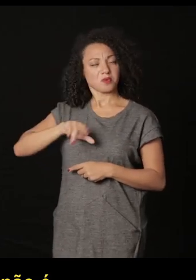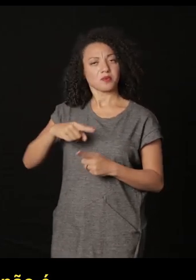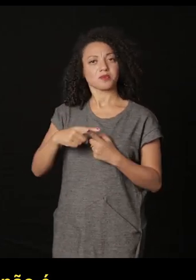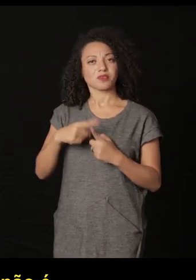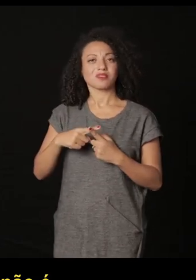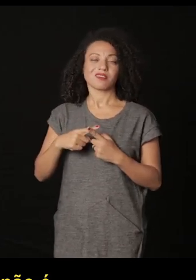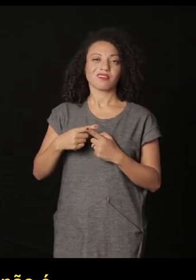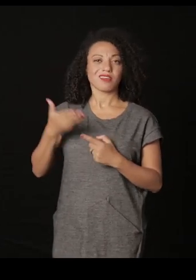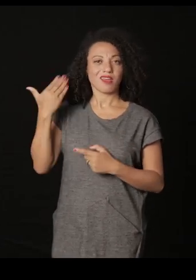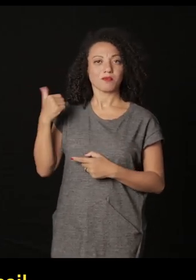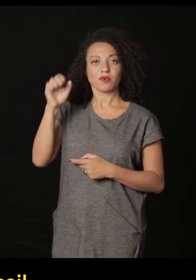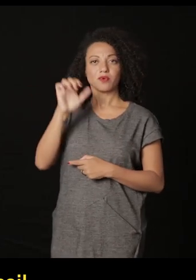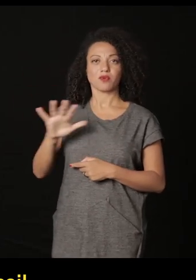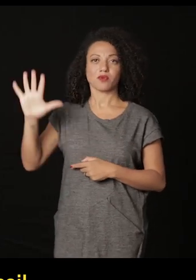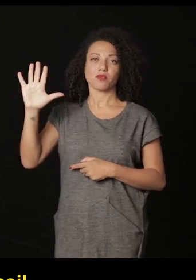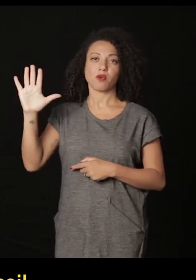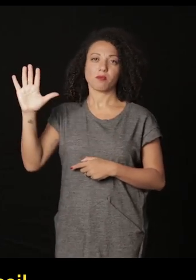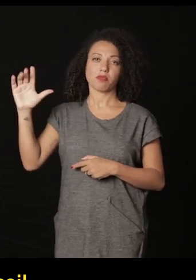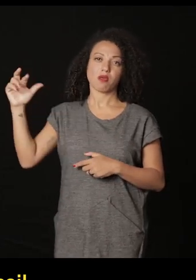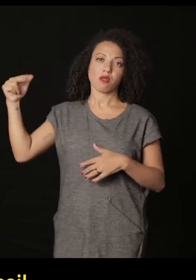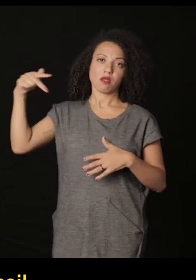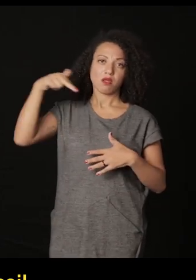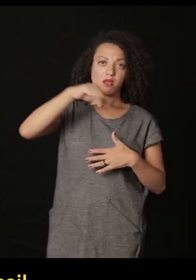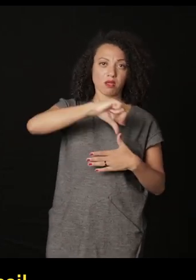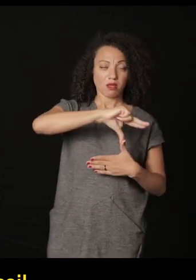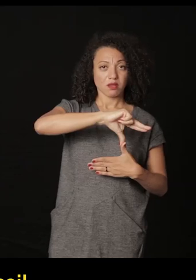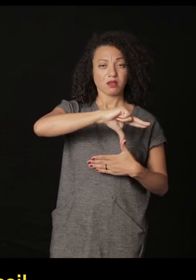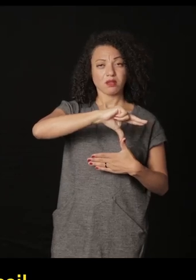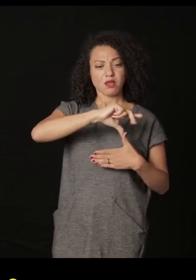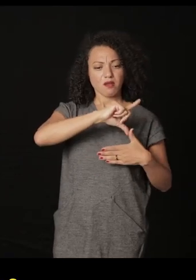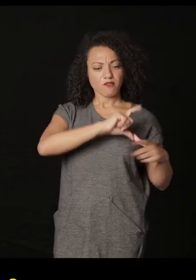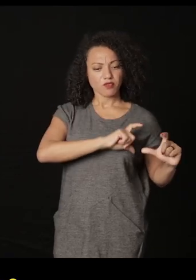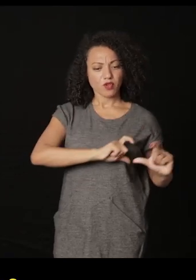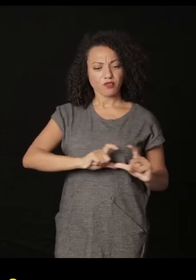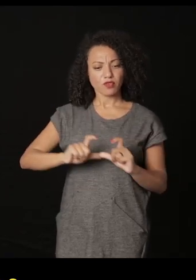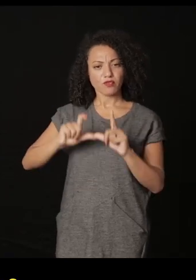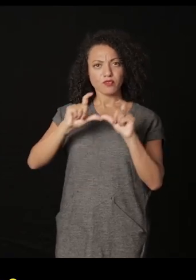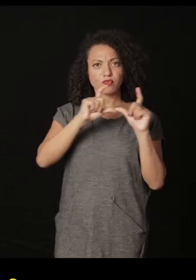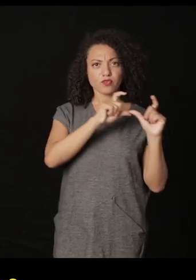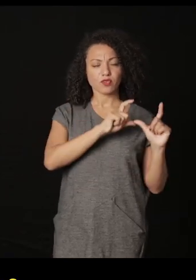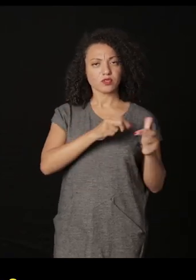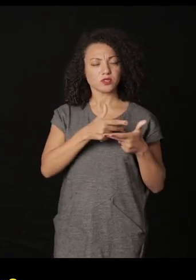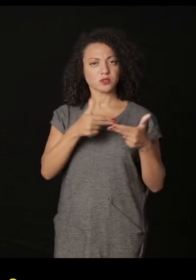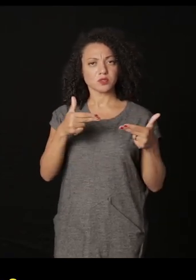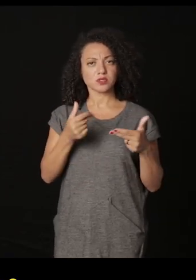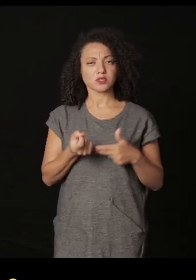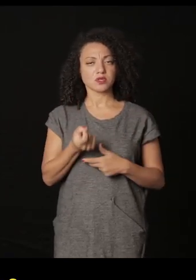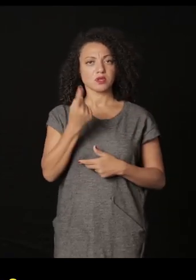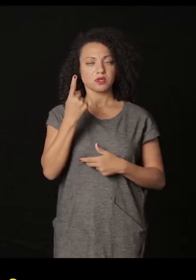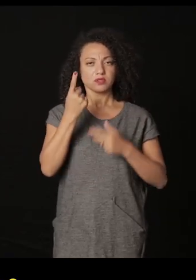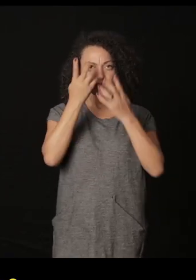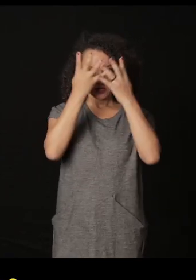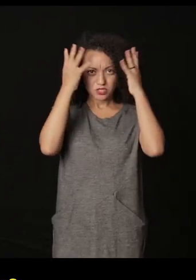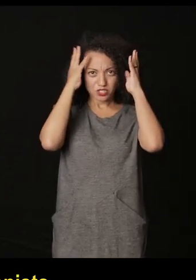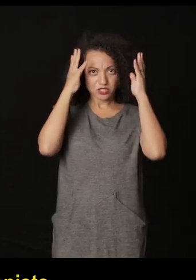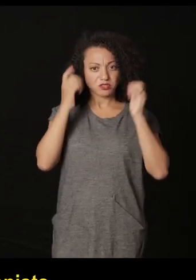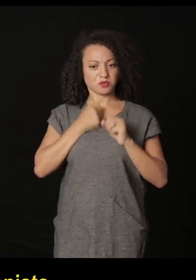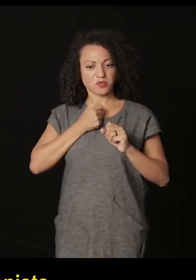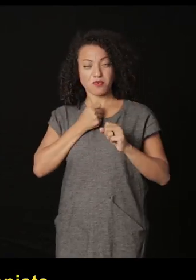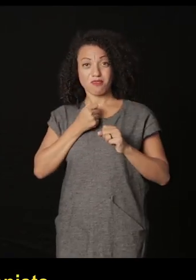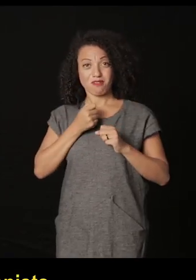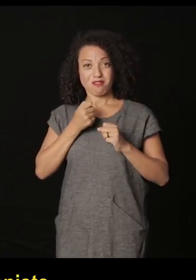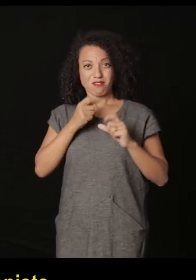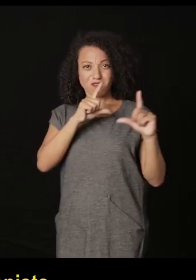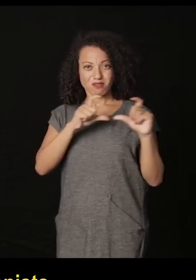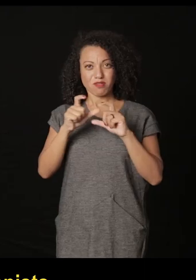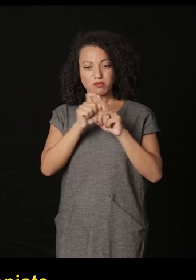eurocéntrica del mundo. Los europeos vinieron para Brasil, vinieron para América Latina y fotografaban todo desde la perspectiva del exótico, del indígena. Él se